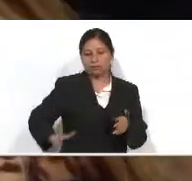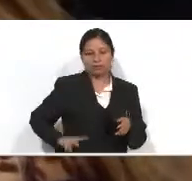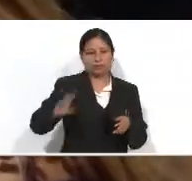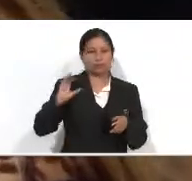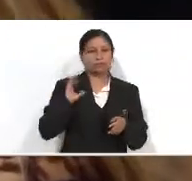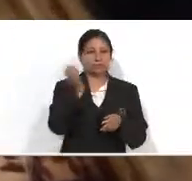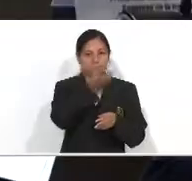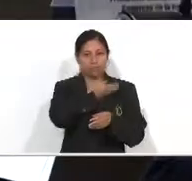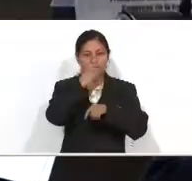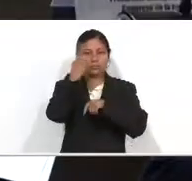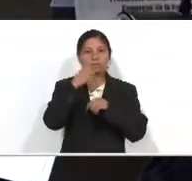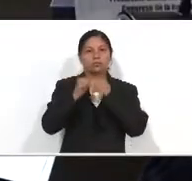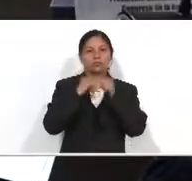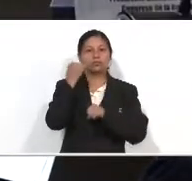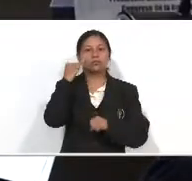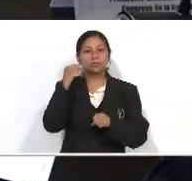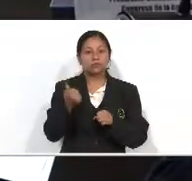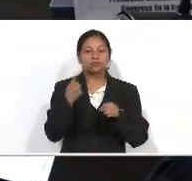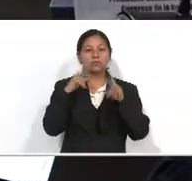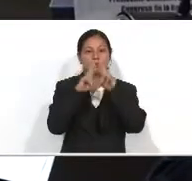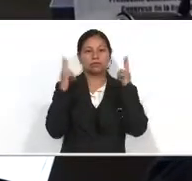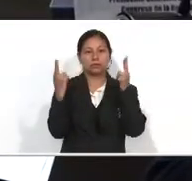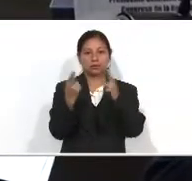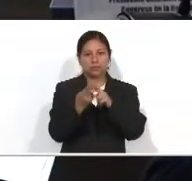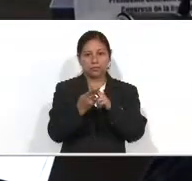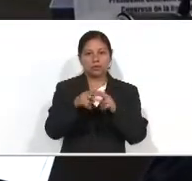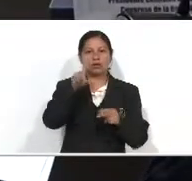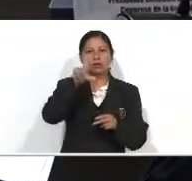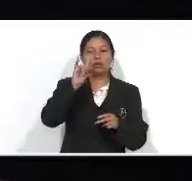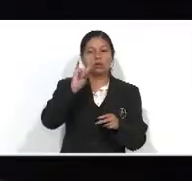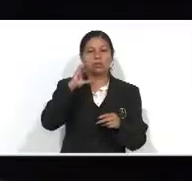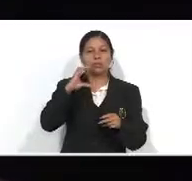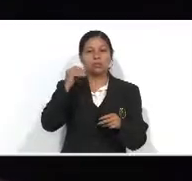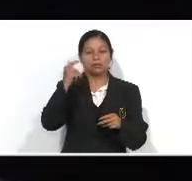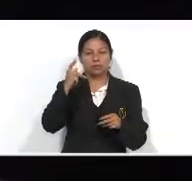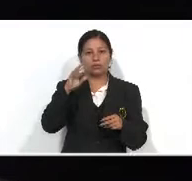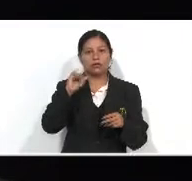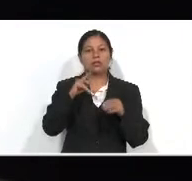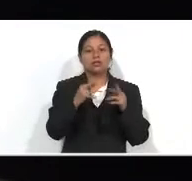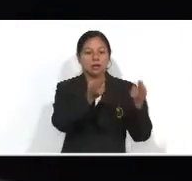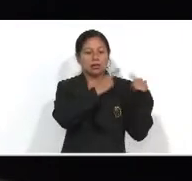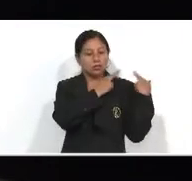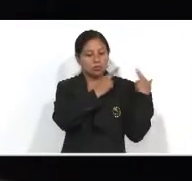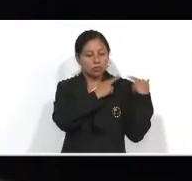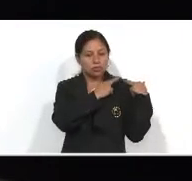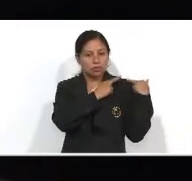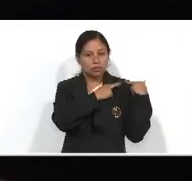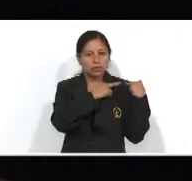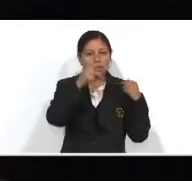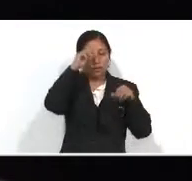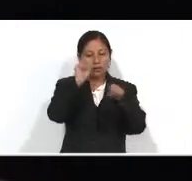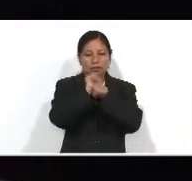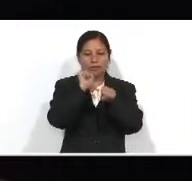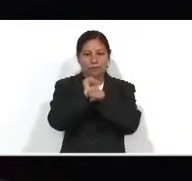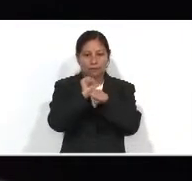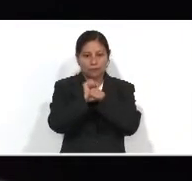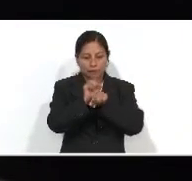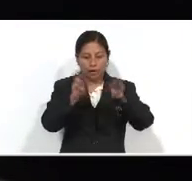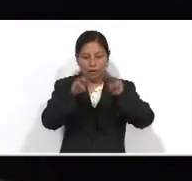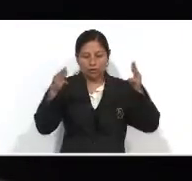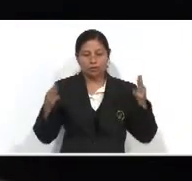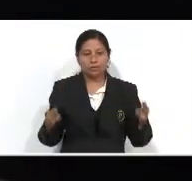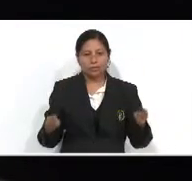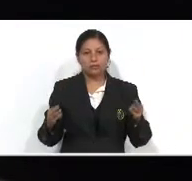Congreso, diputada Sofía Hernández, informó en la reunión que la diputada Lucrecia Marroquín de Palomo será la encargada de instalar la mesa de trabajo que dará seguimiento al